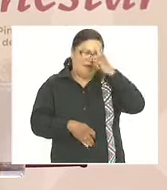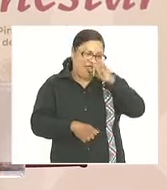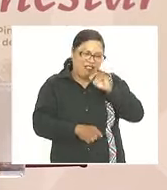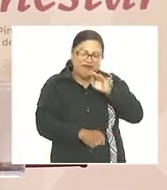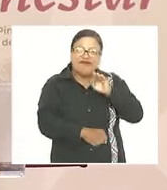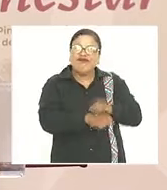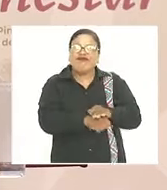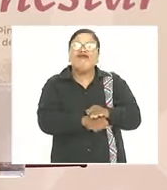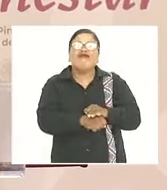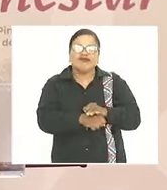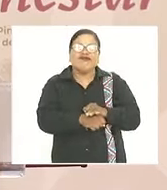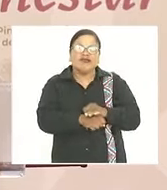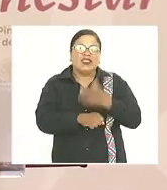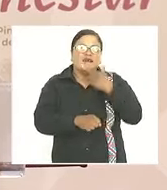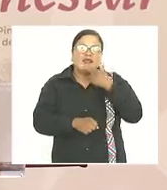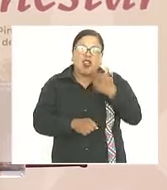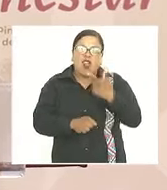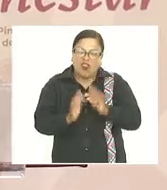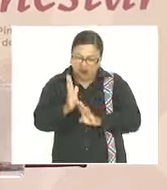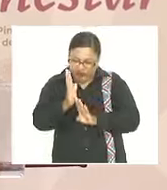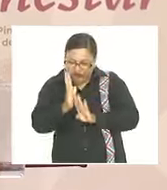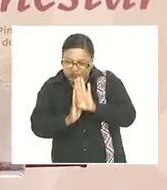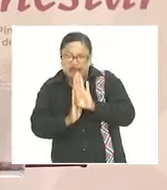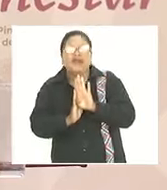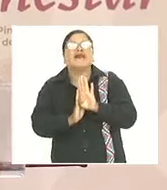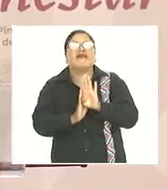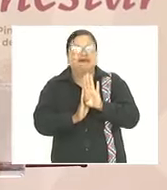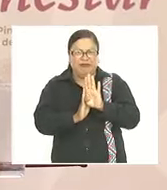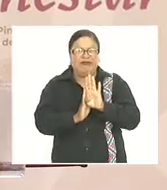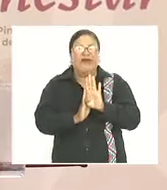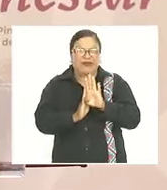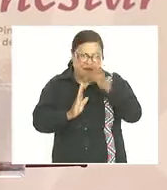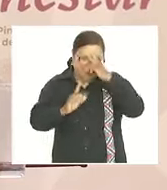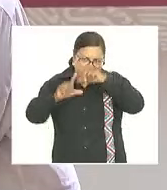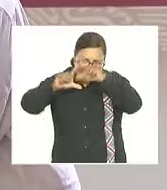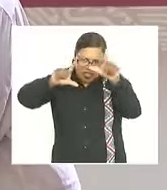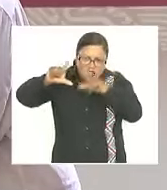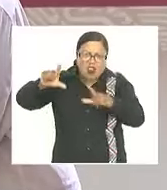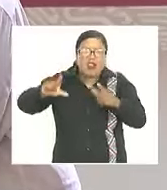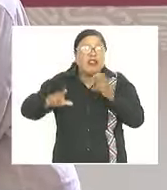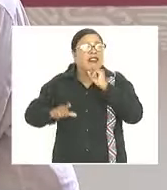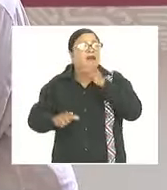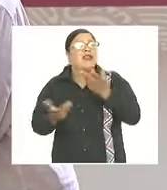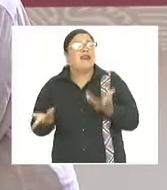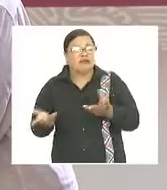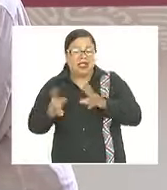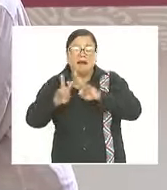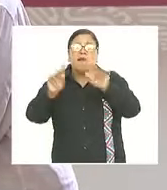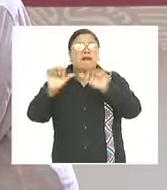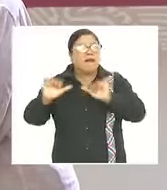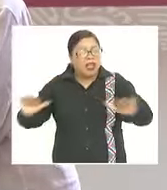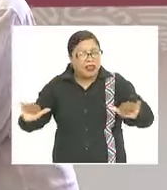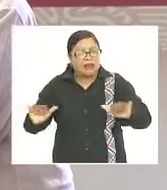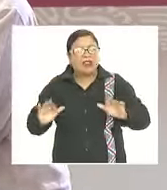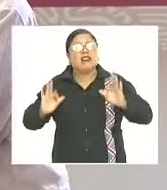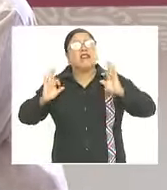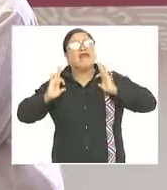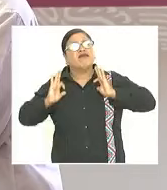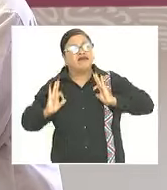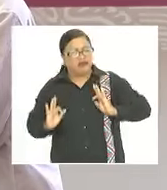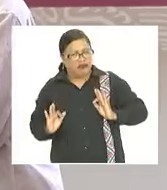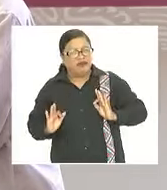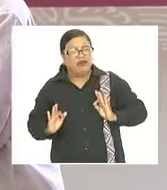que haya desarrollo en el país y que haya paz y tranquilidad porque